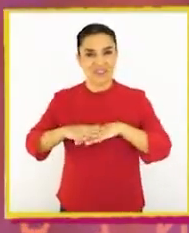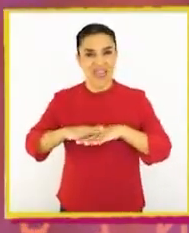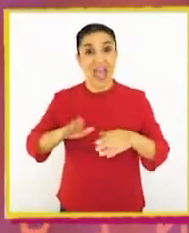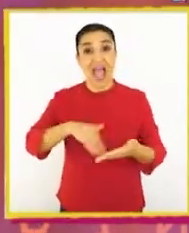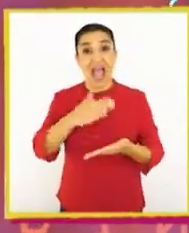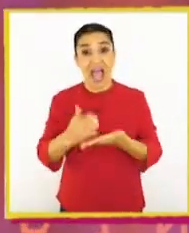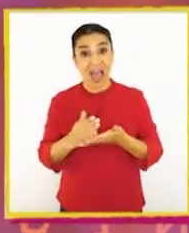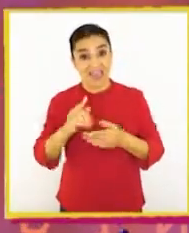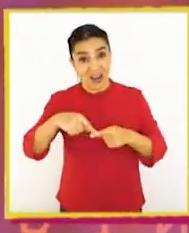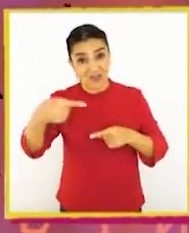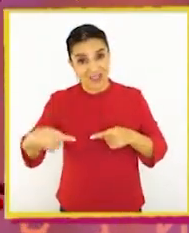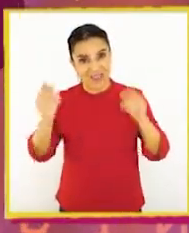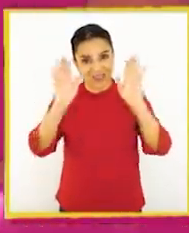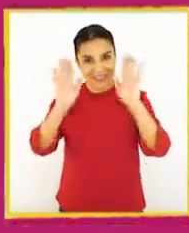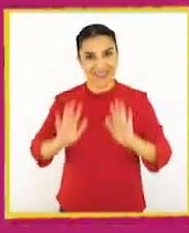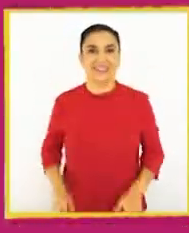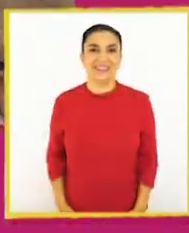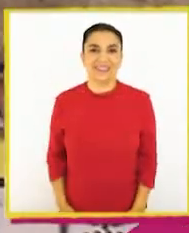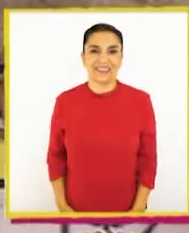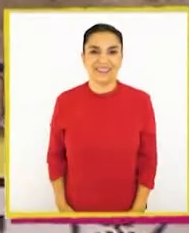¡Hasta la próxima! ¡Chao!